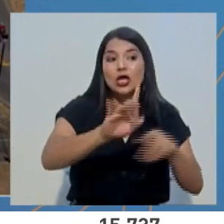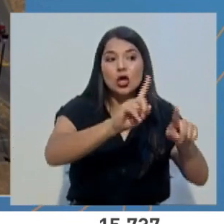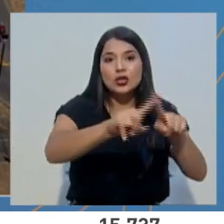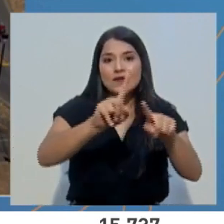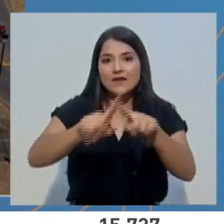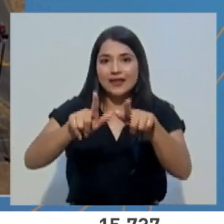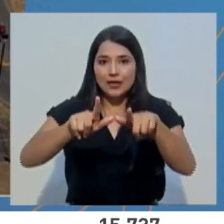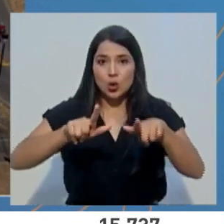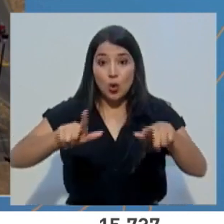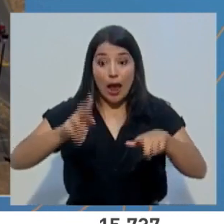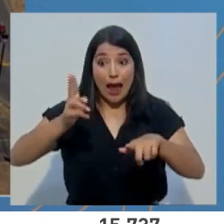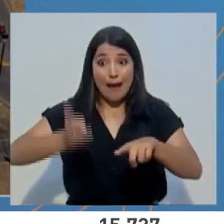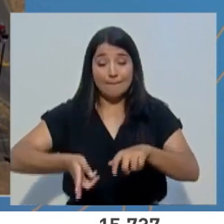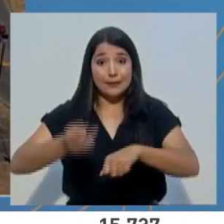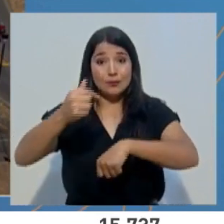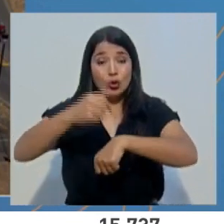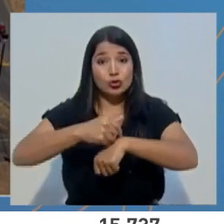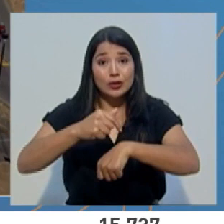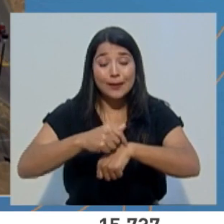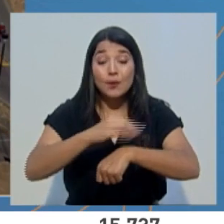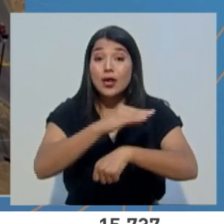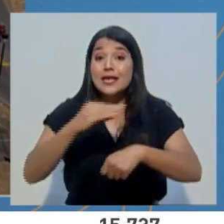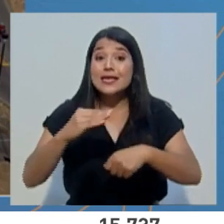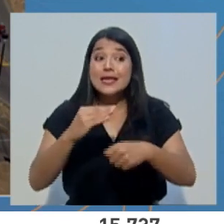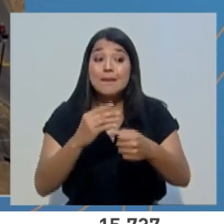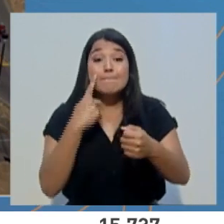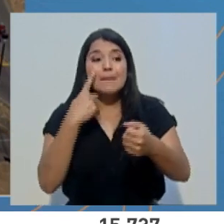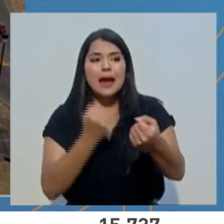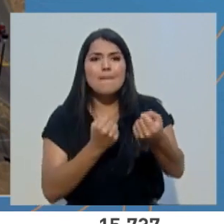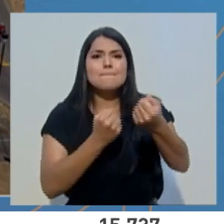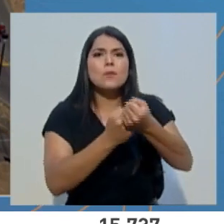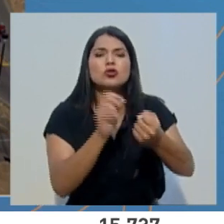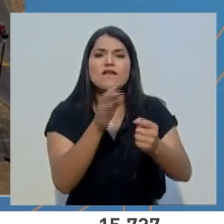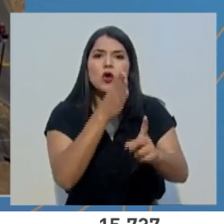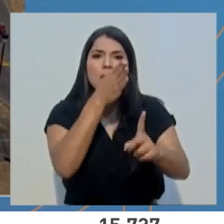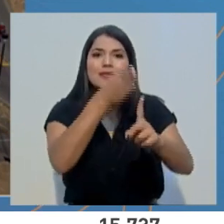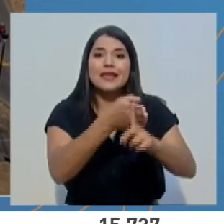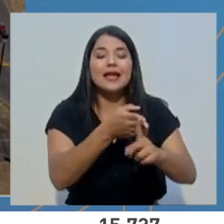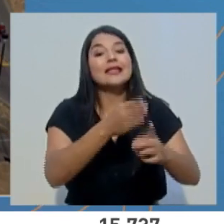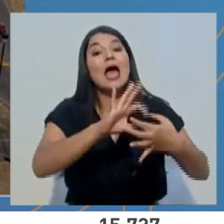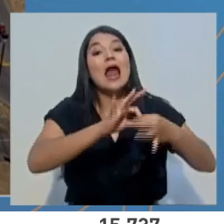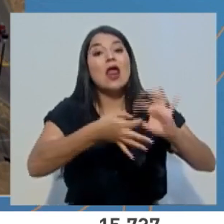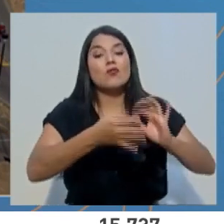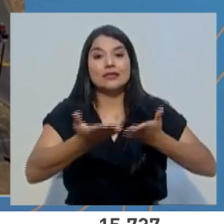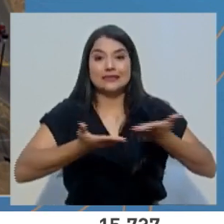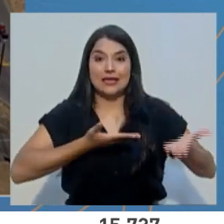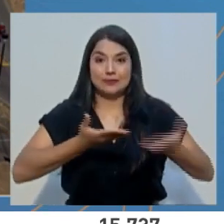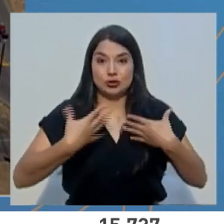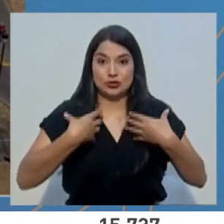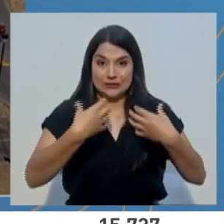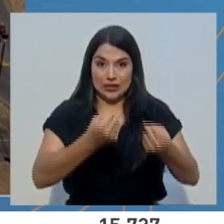en forma simultánea, en apoyo directo a nuestra red de servicios de salud. Hasta hace pocos días